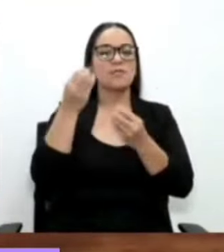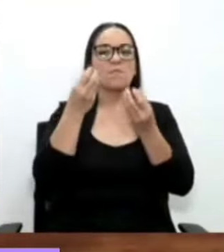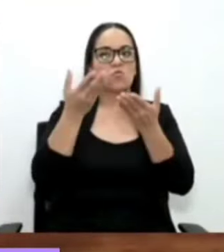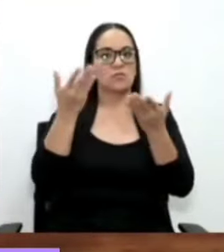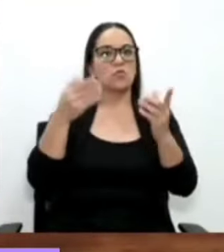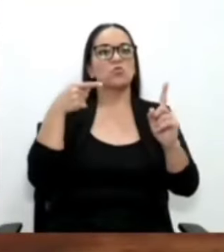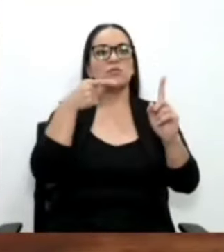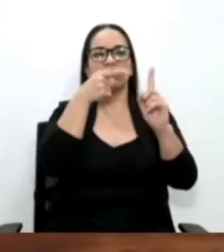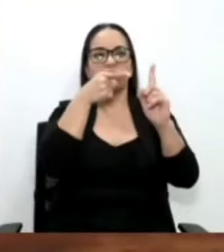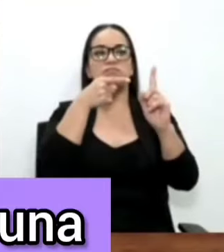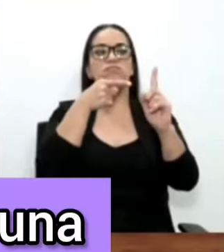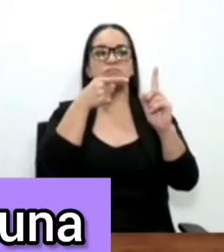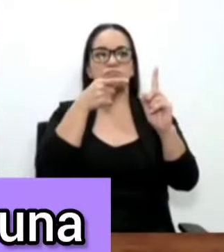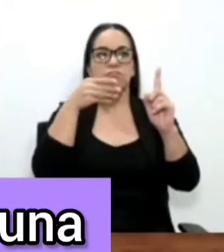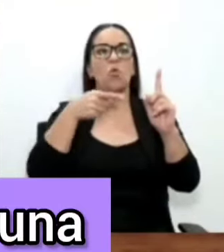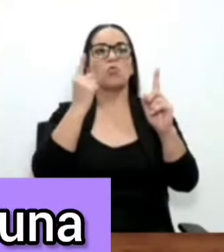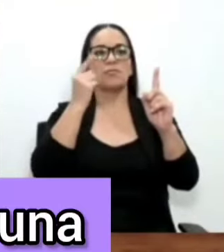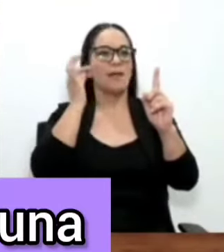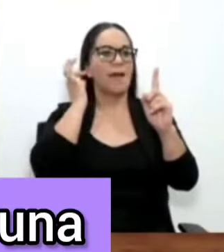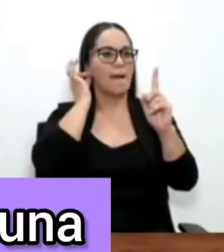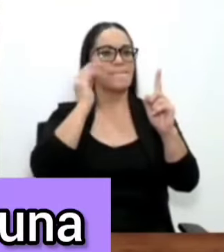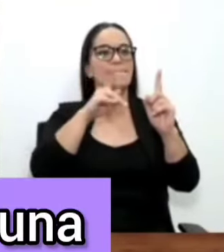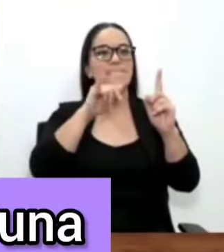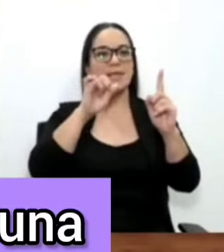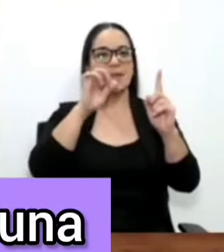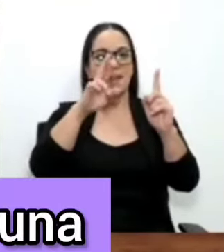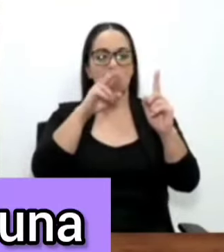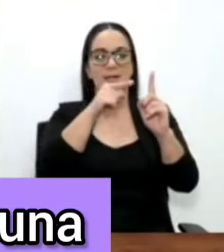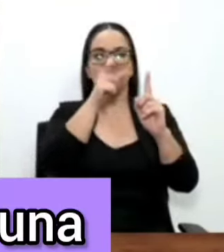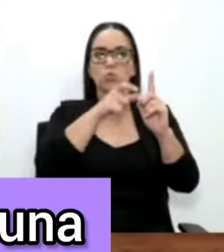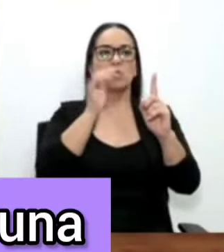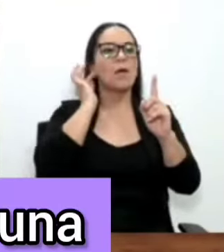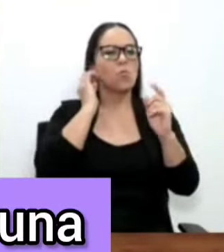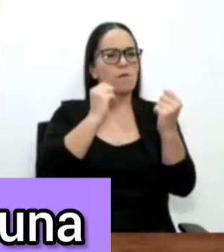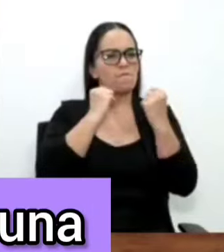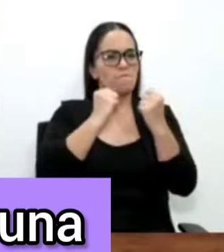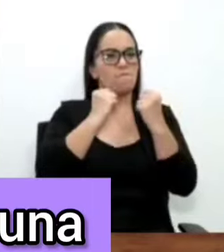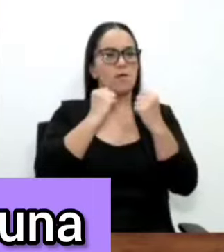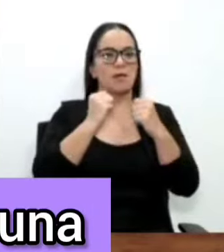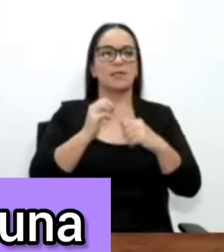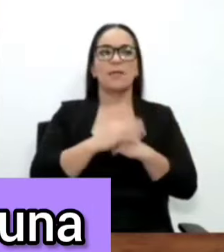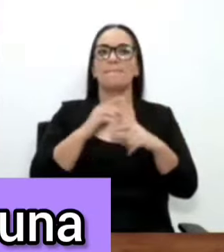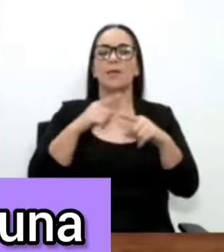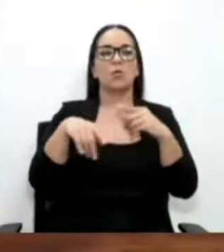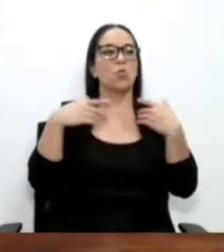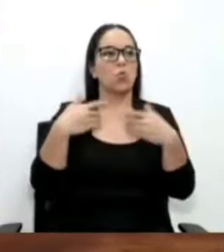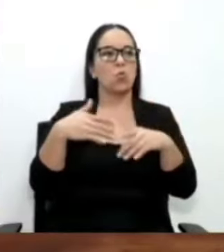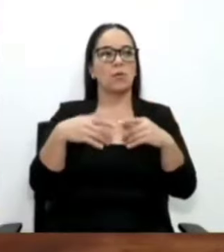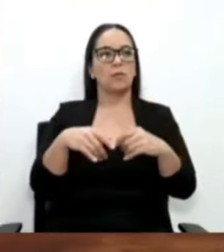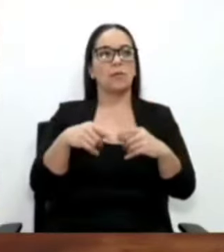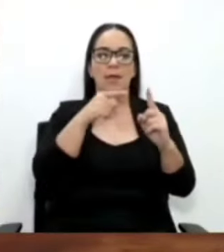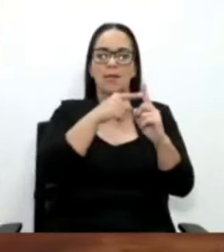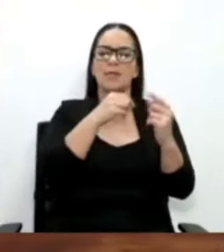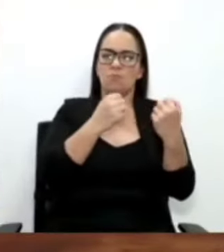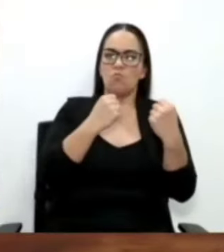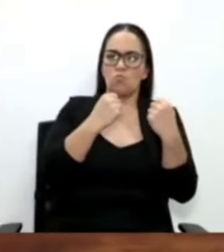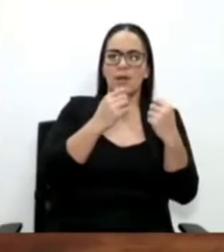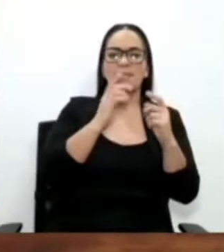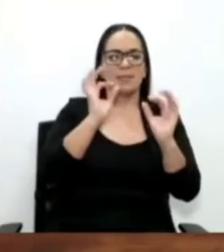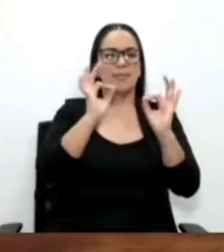sumamente fuerte y que ha recibido esta violencia con una gran interés, pero no por eso